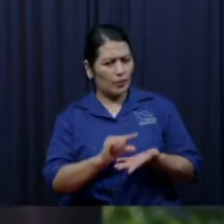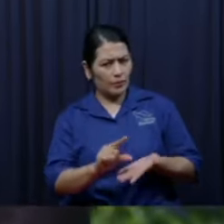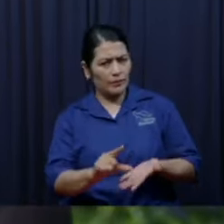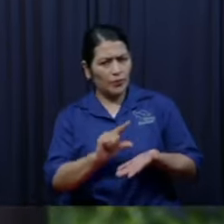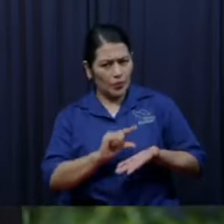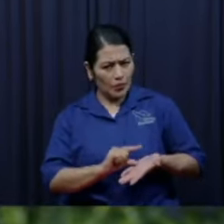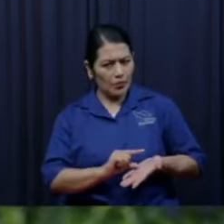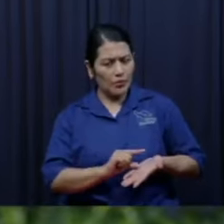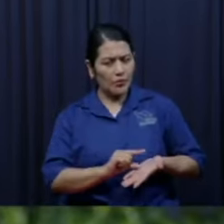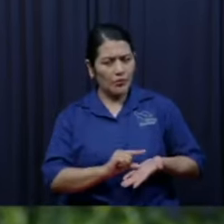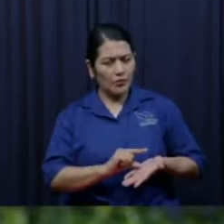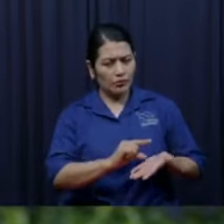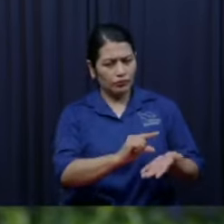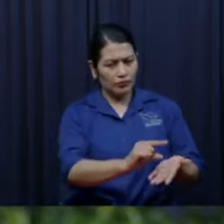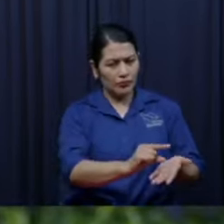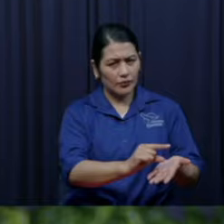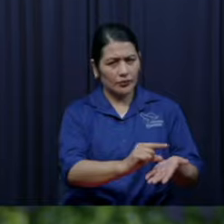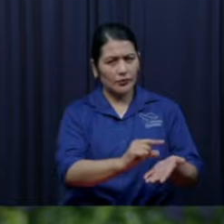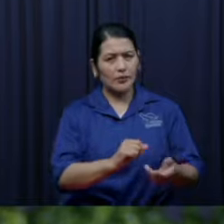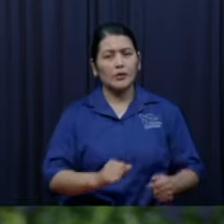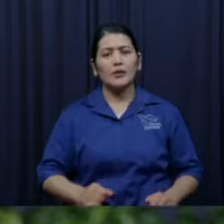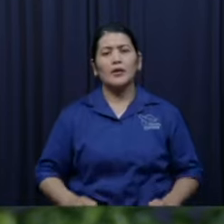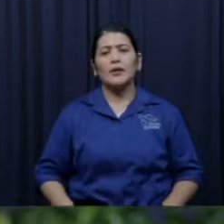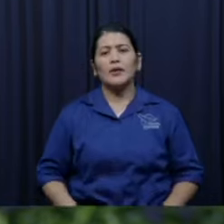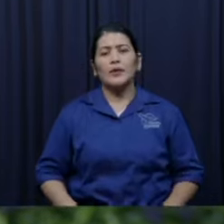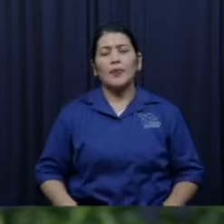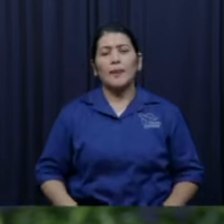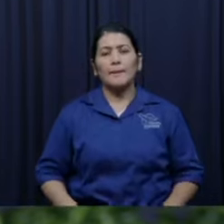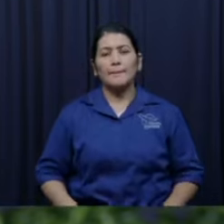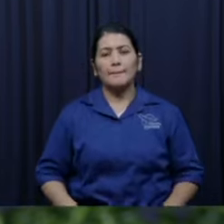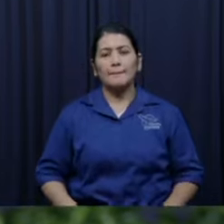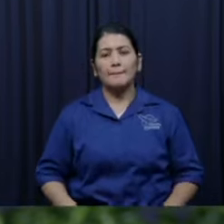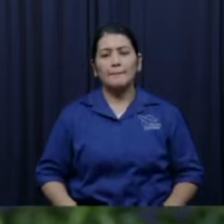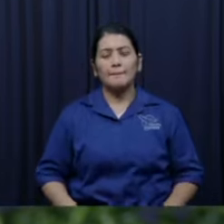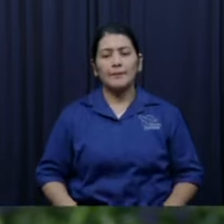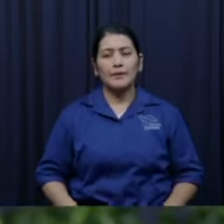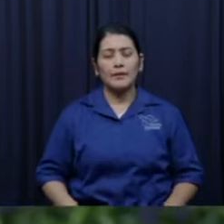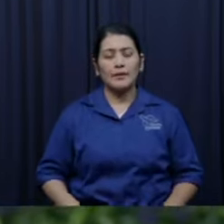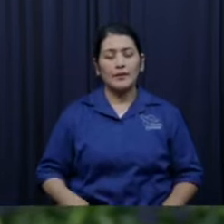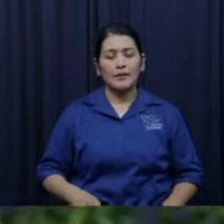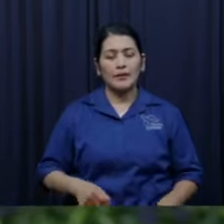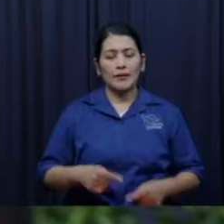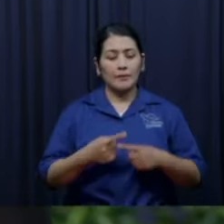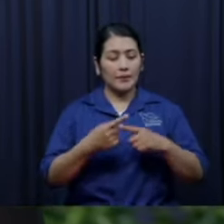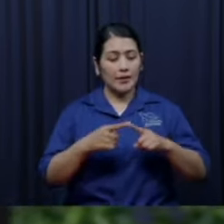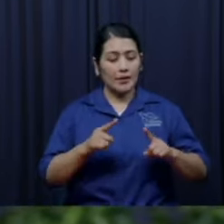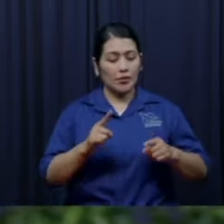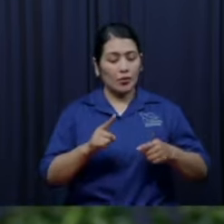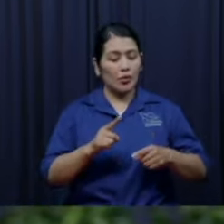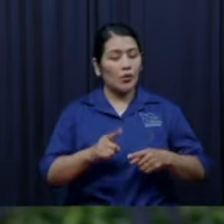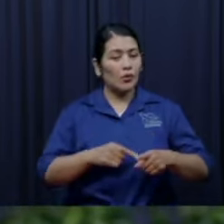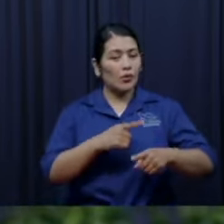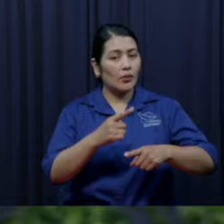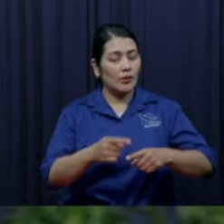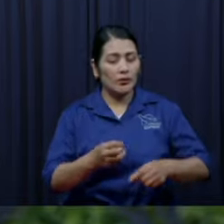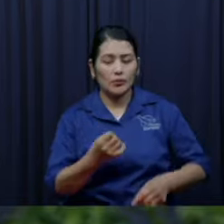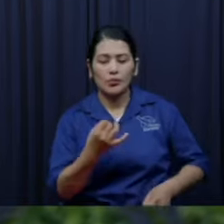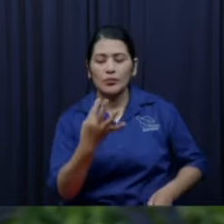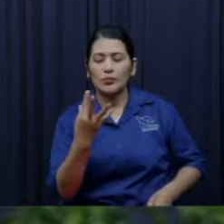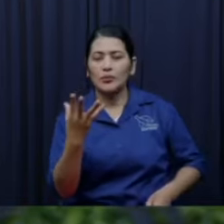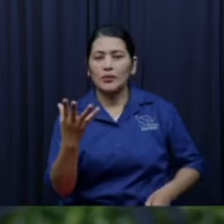era él era el único que había ofrendado billetes todos los demás fichitas o sea él puso 10 billetes